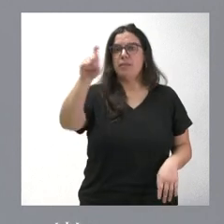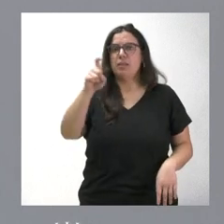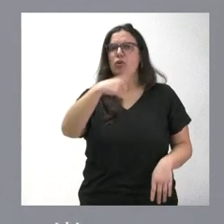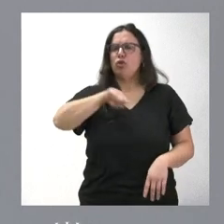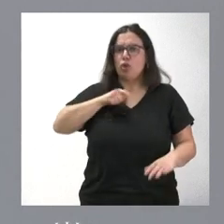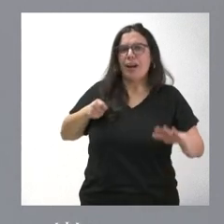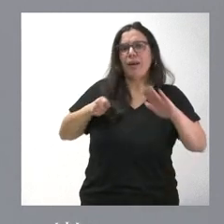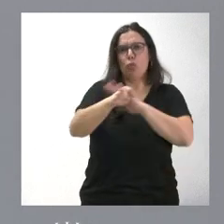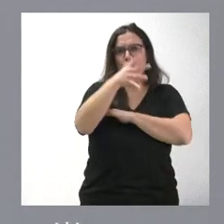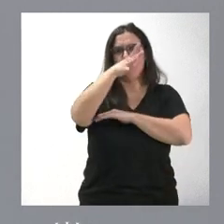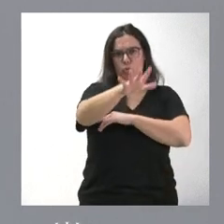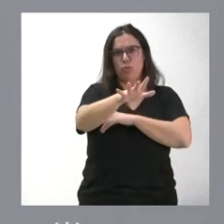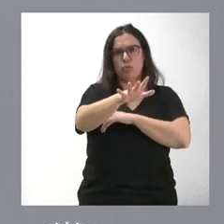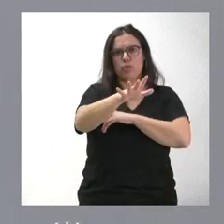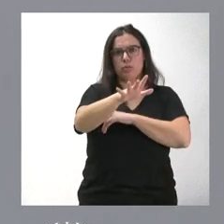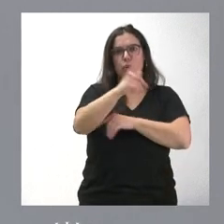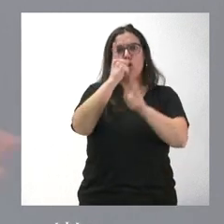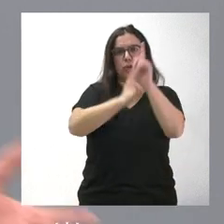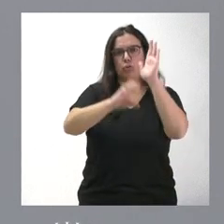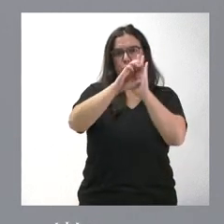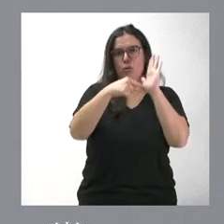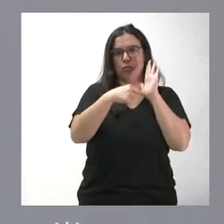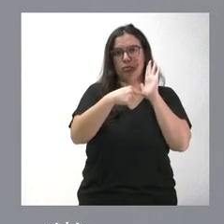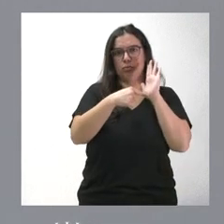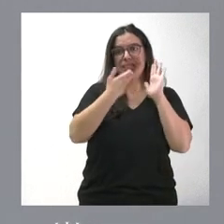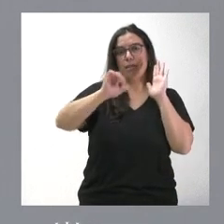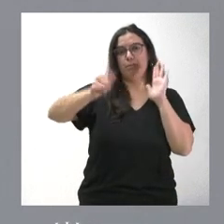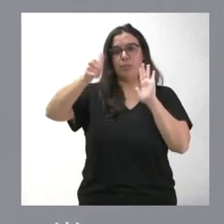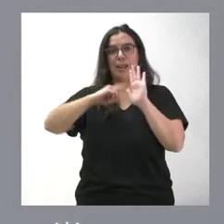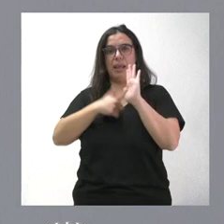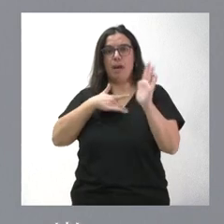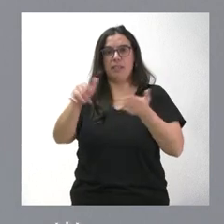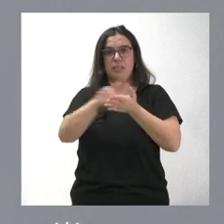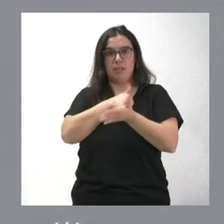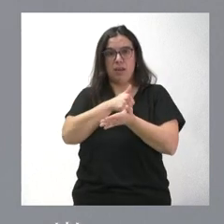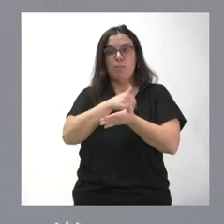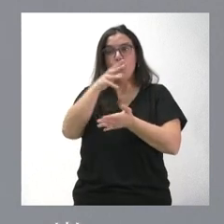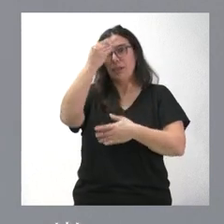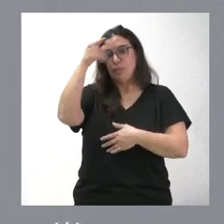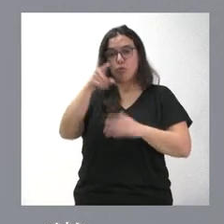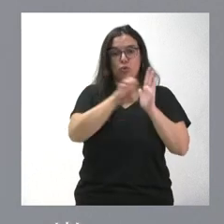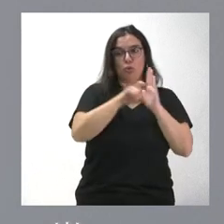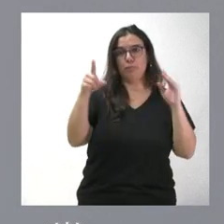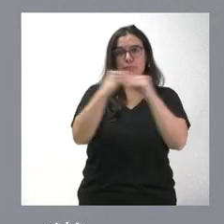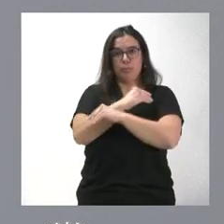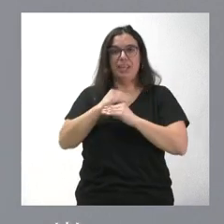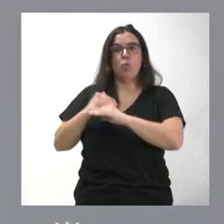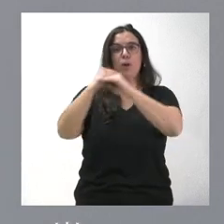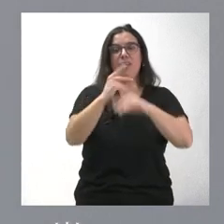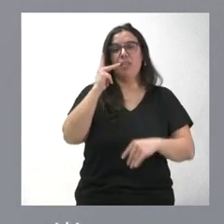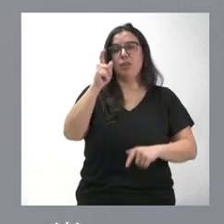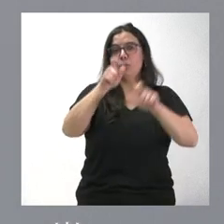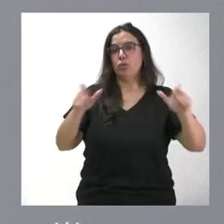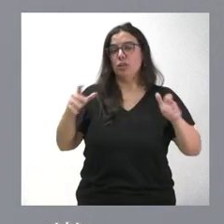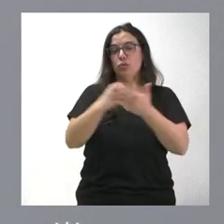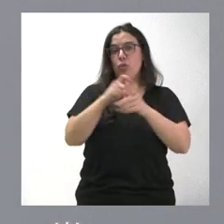recurso de inconstitucionalidad una vez que se aprobara la ley de amnistía por entender que es contrario a la igualdad de derechos entre todos